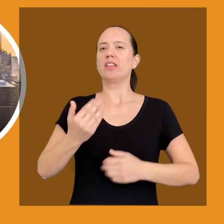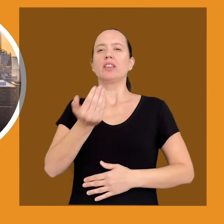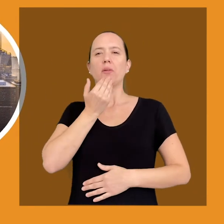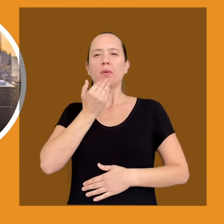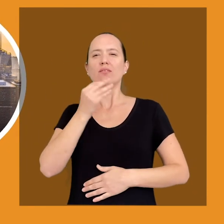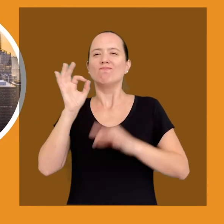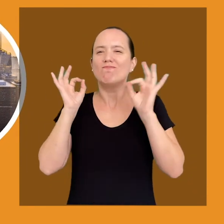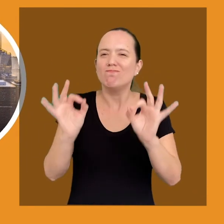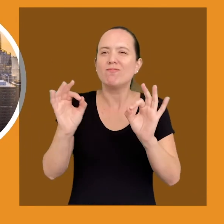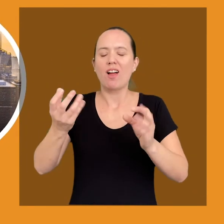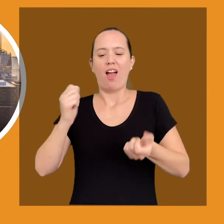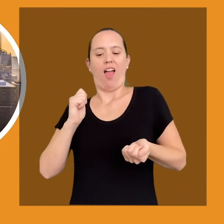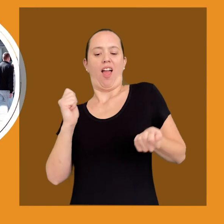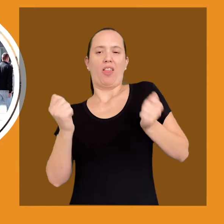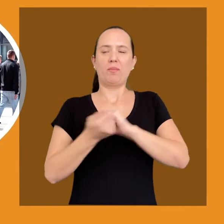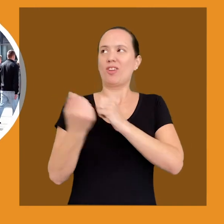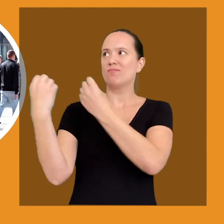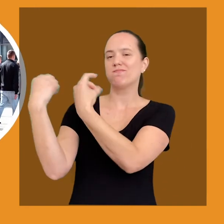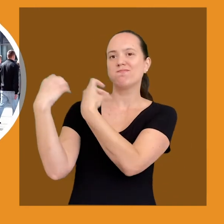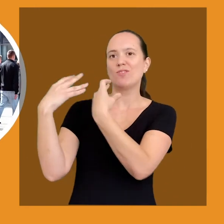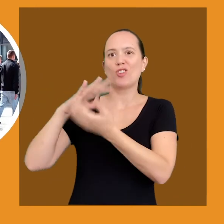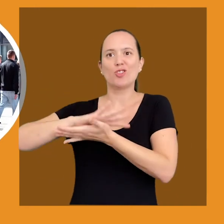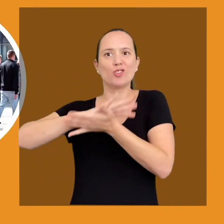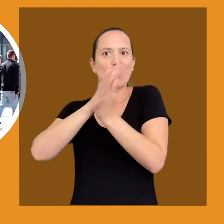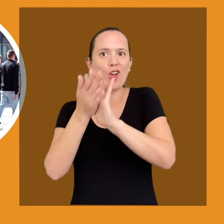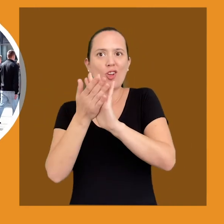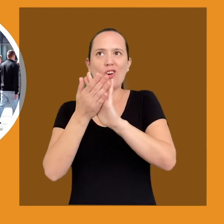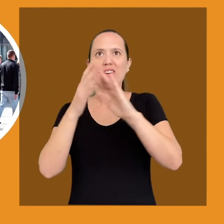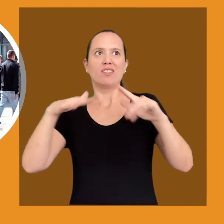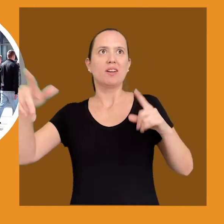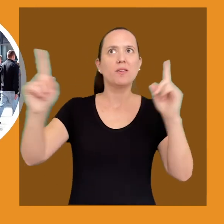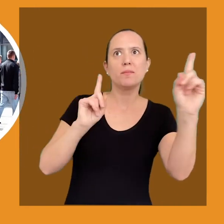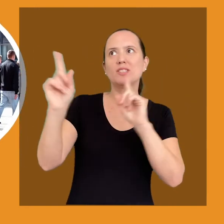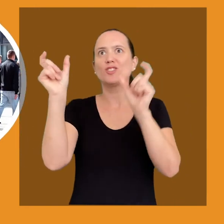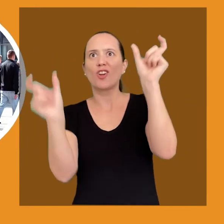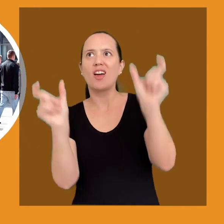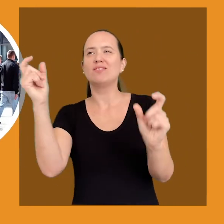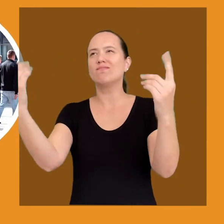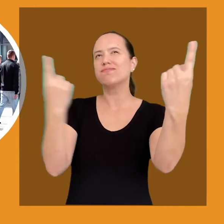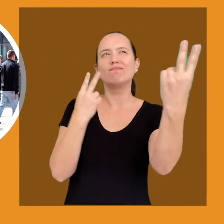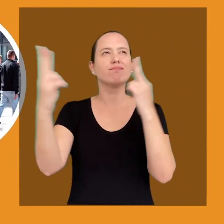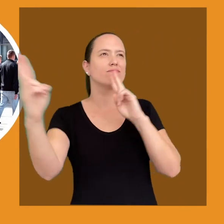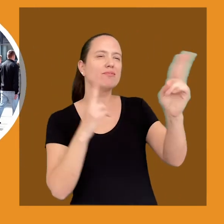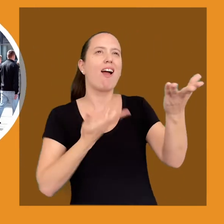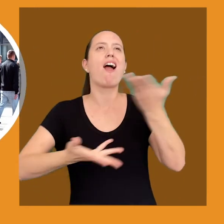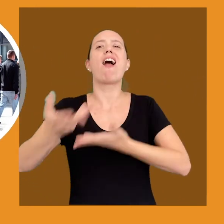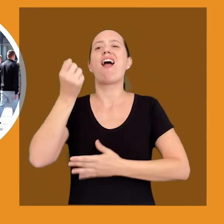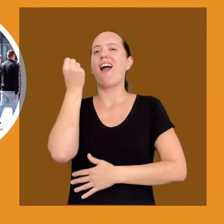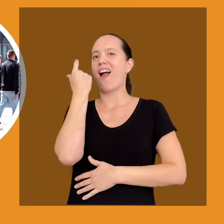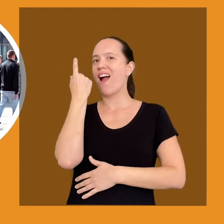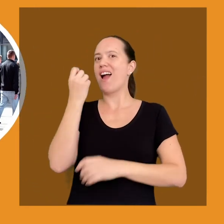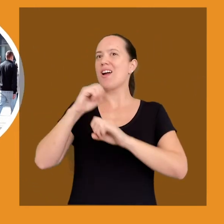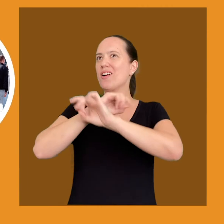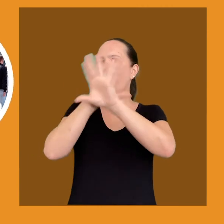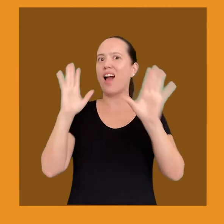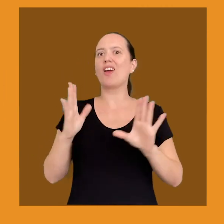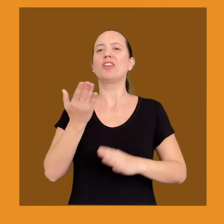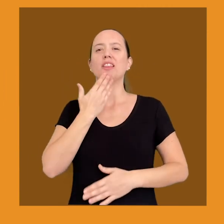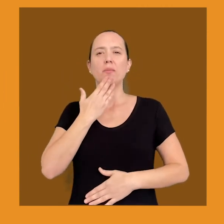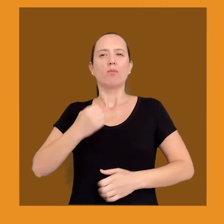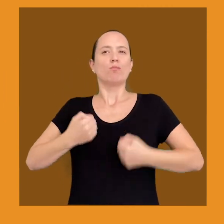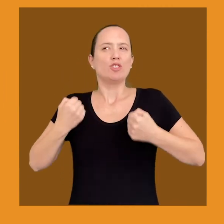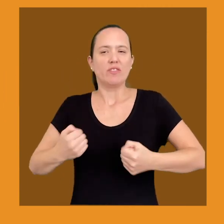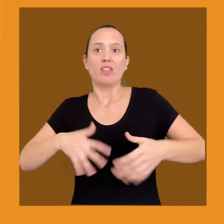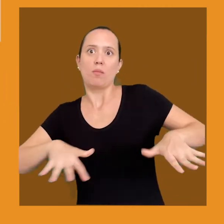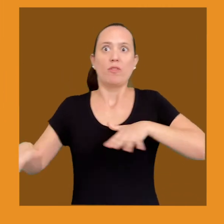Además, adecuará la actitud corporal a los modos y requerimientos de la interacción con el entorno. Esperamos que hayas aprendido sobre tu